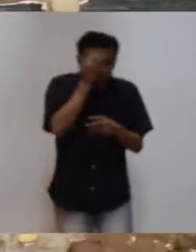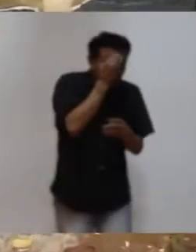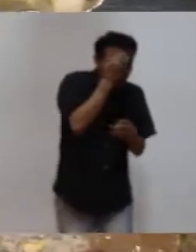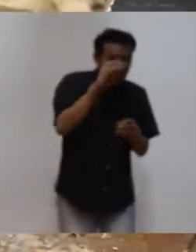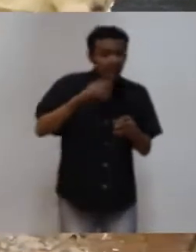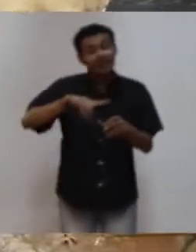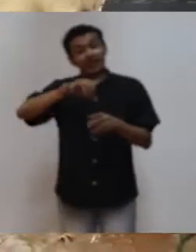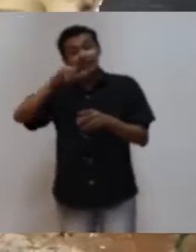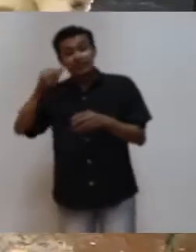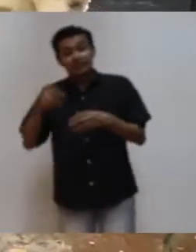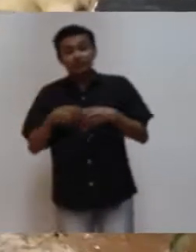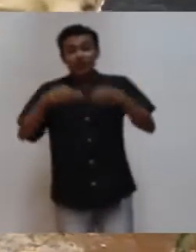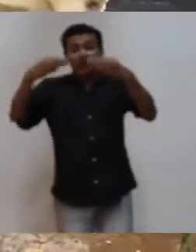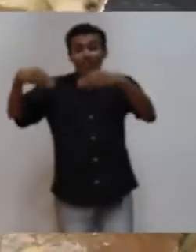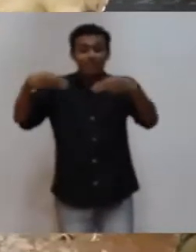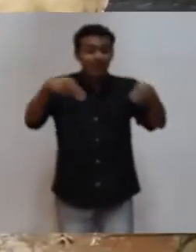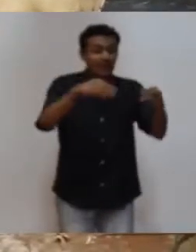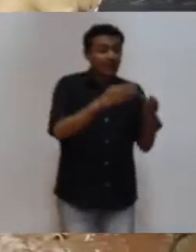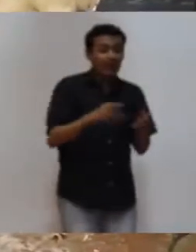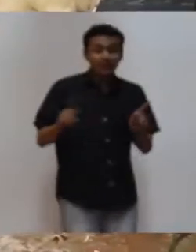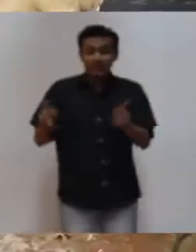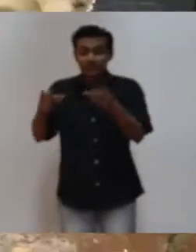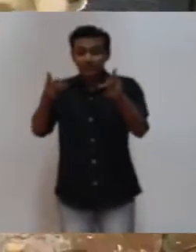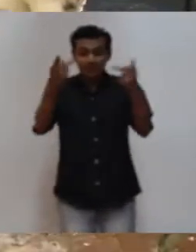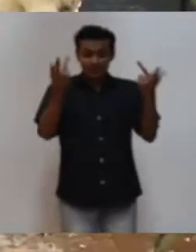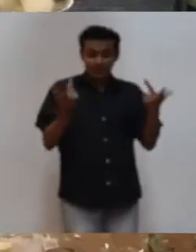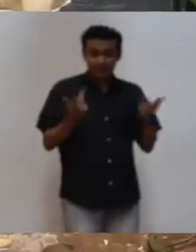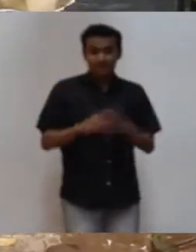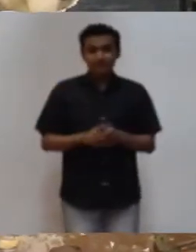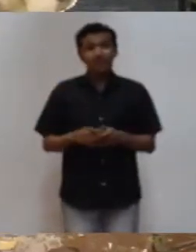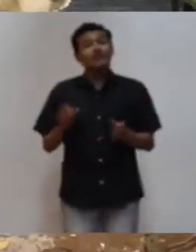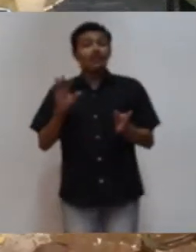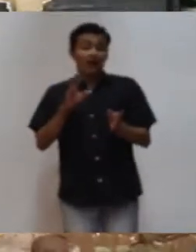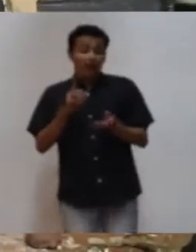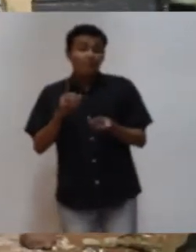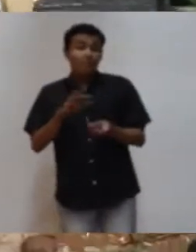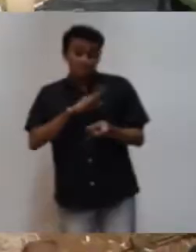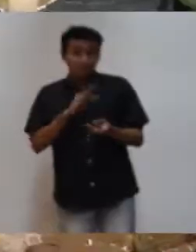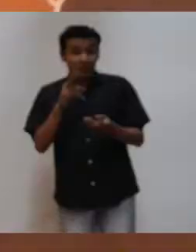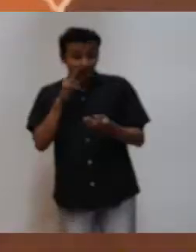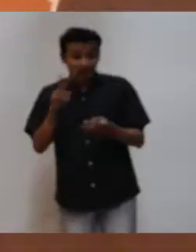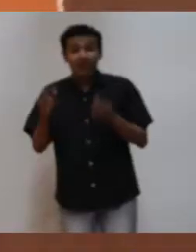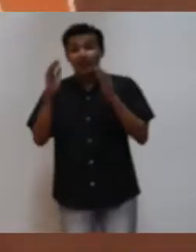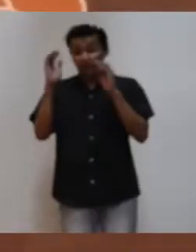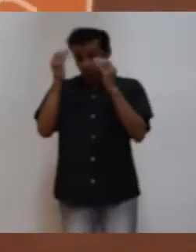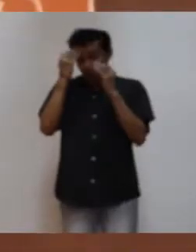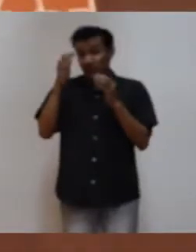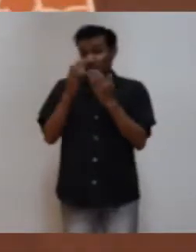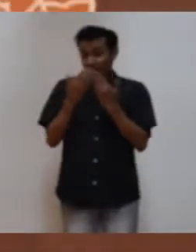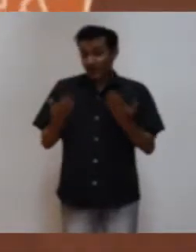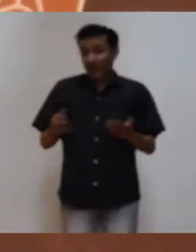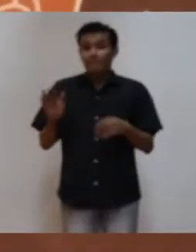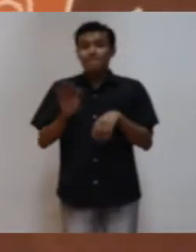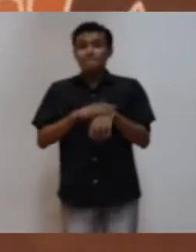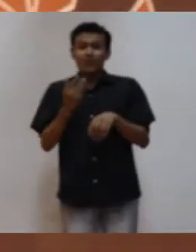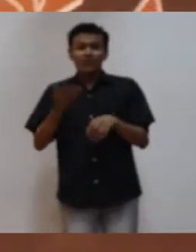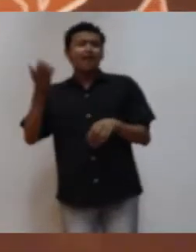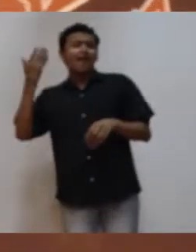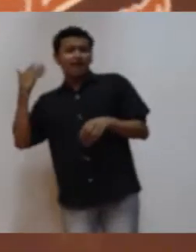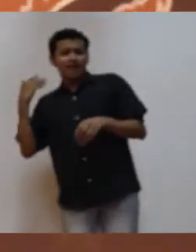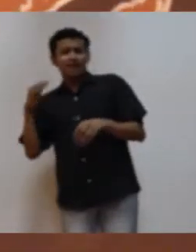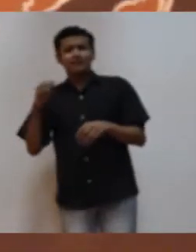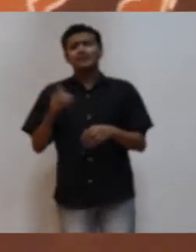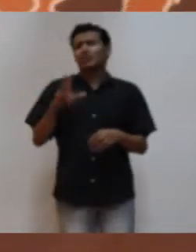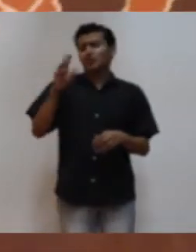se comienza a ser conocido y llega por medio de comercio a Yemen, donde adquiere su fama actual, ya que por la